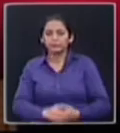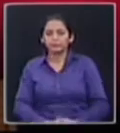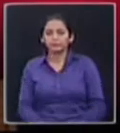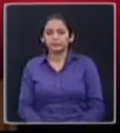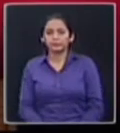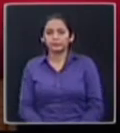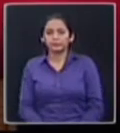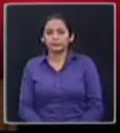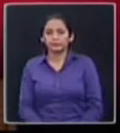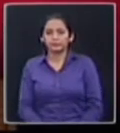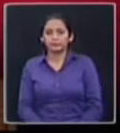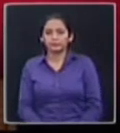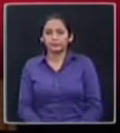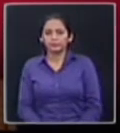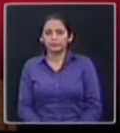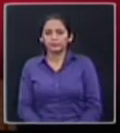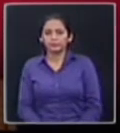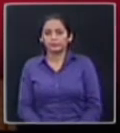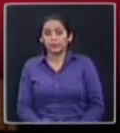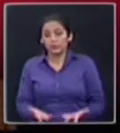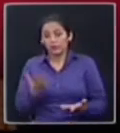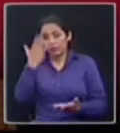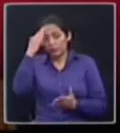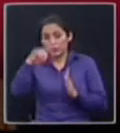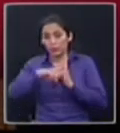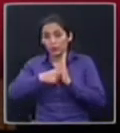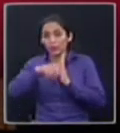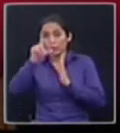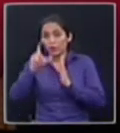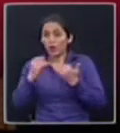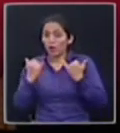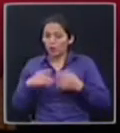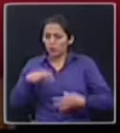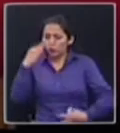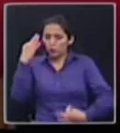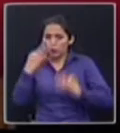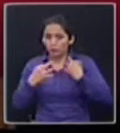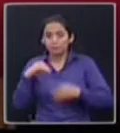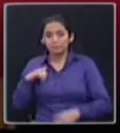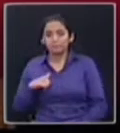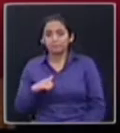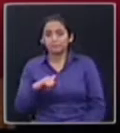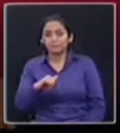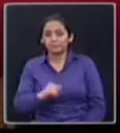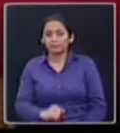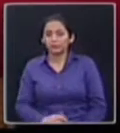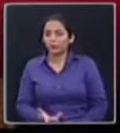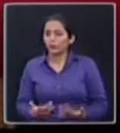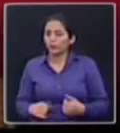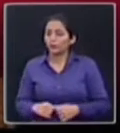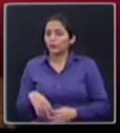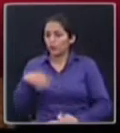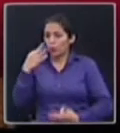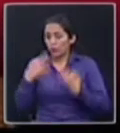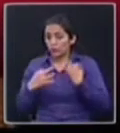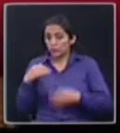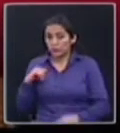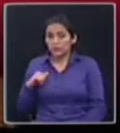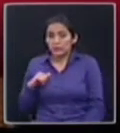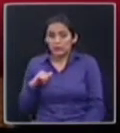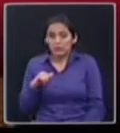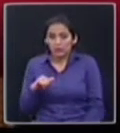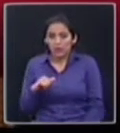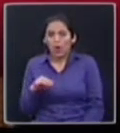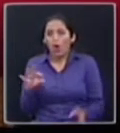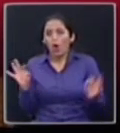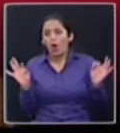el trámite a juicio político al Contralor General Carlos Polizfaglioni. ¿Es un paso firme ese juicio político o solamente porque